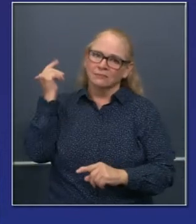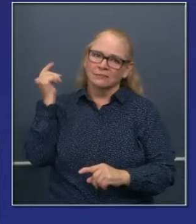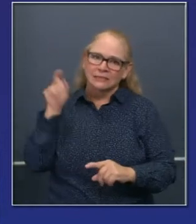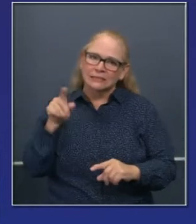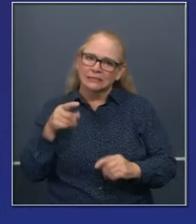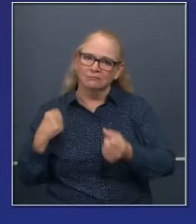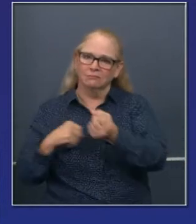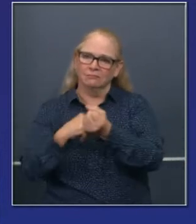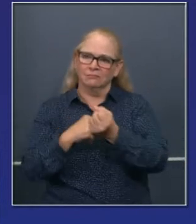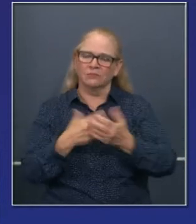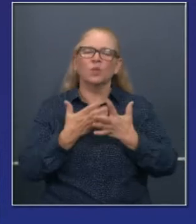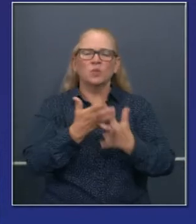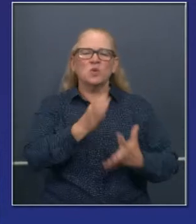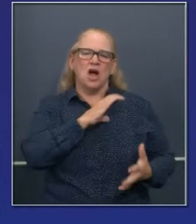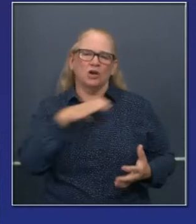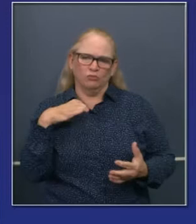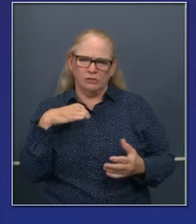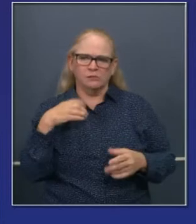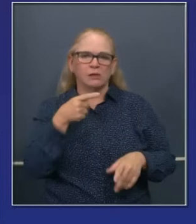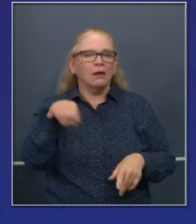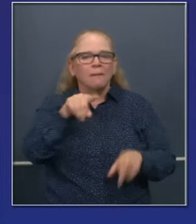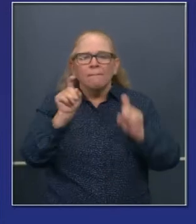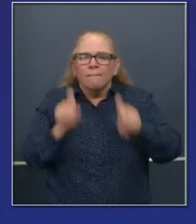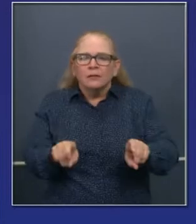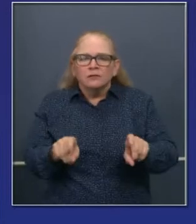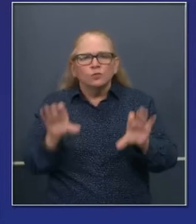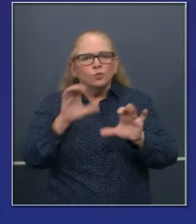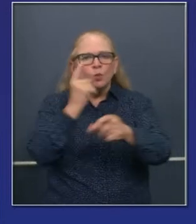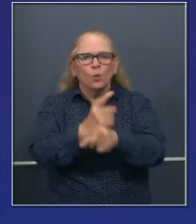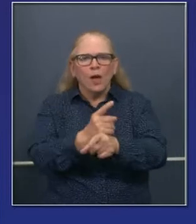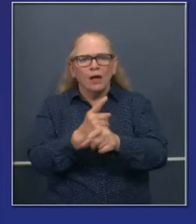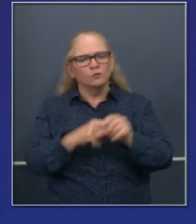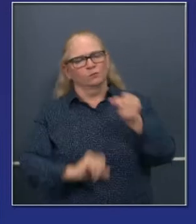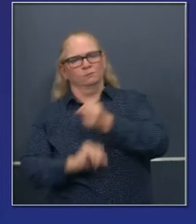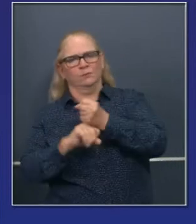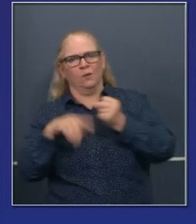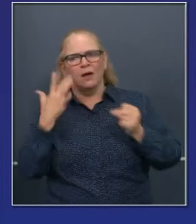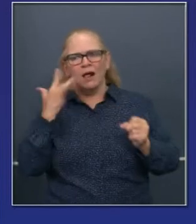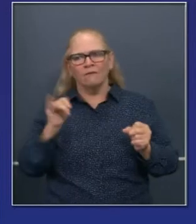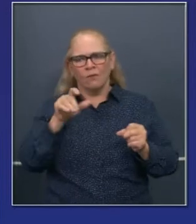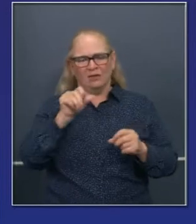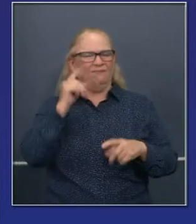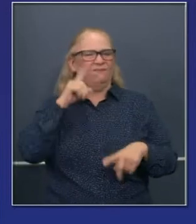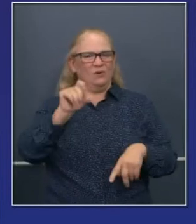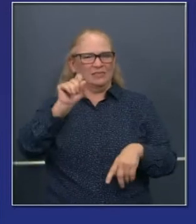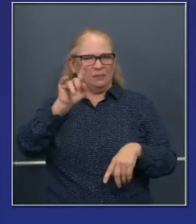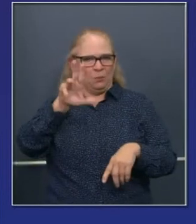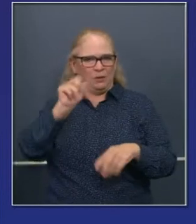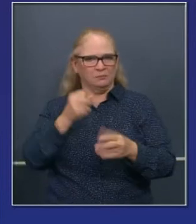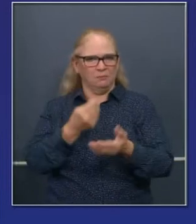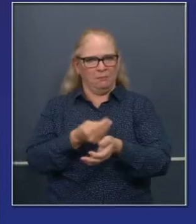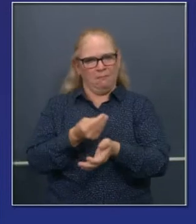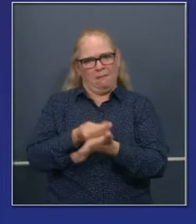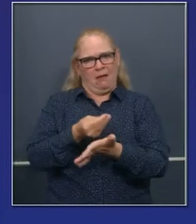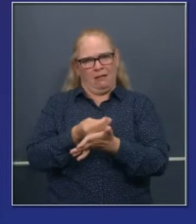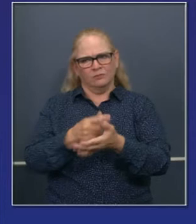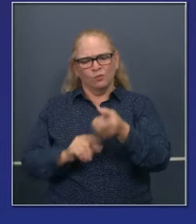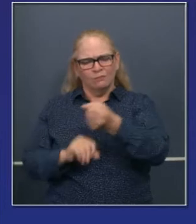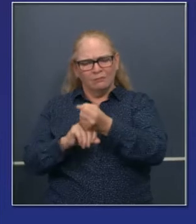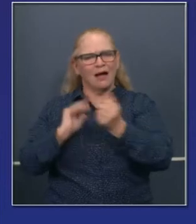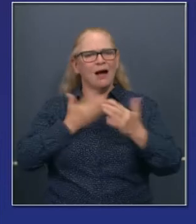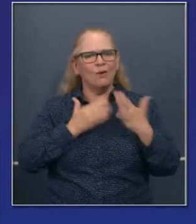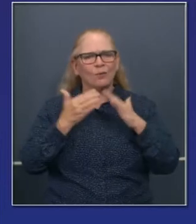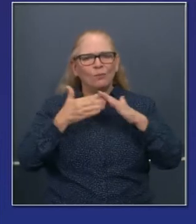haciendo órdenes ejecutivas presidenciales, sino también el Congreso en diferentes apoyos al estímulo. También tenemos el beneficio en este grupo